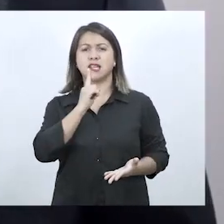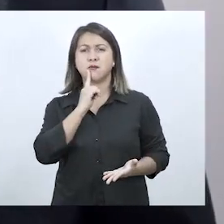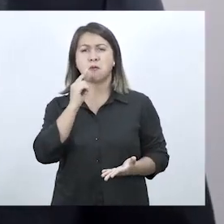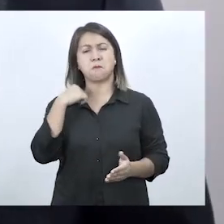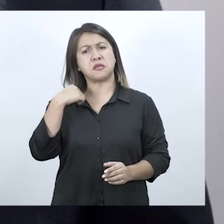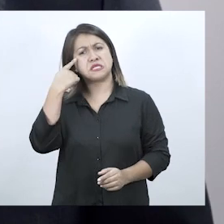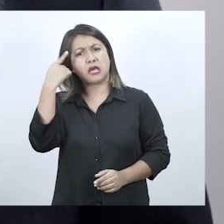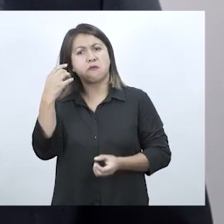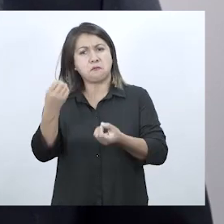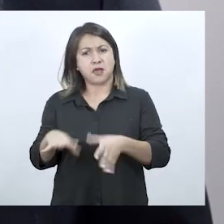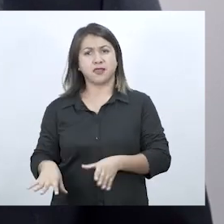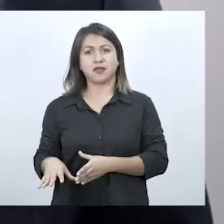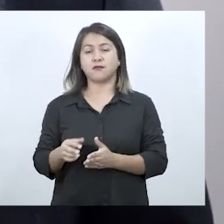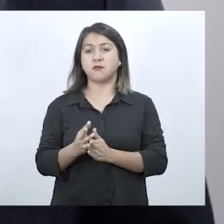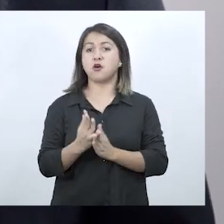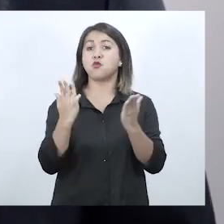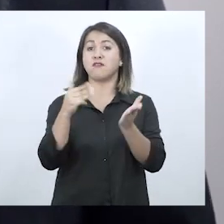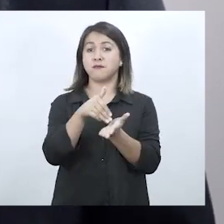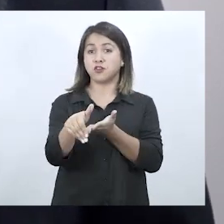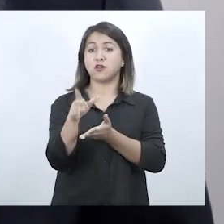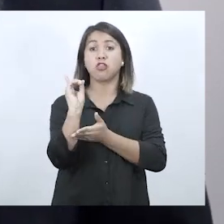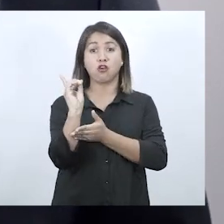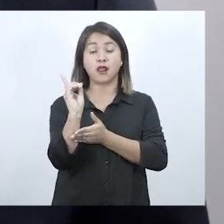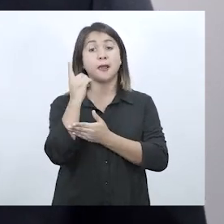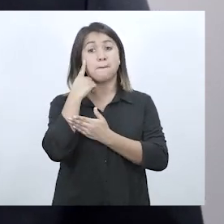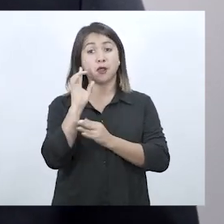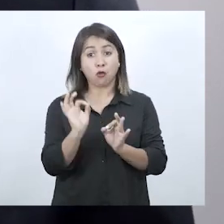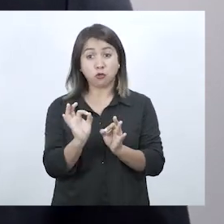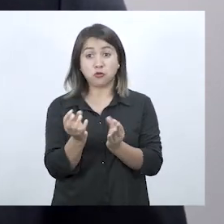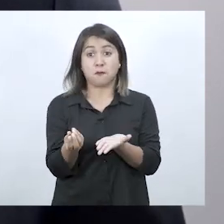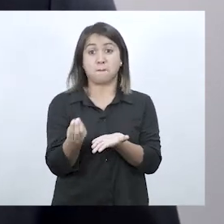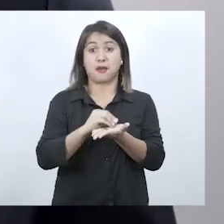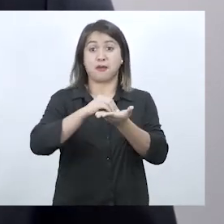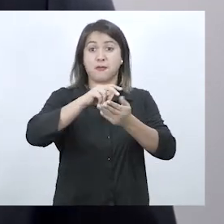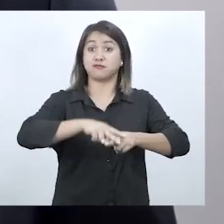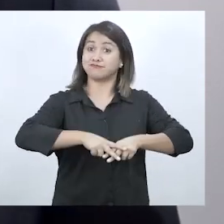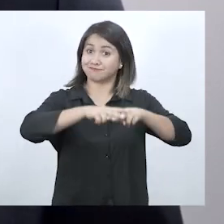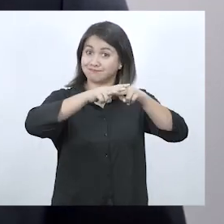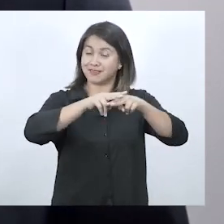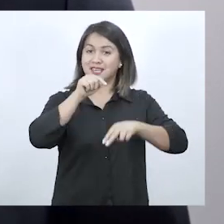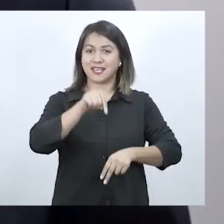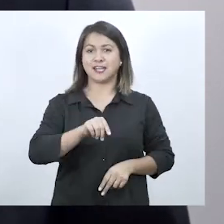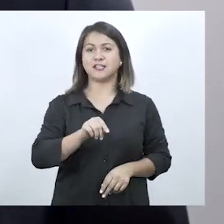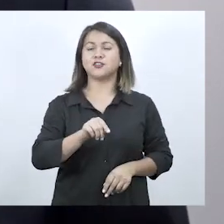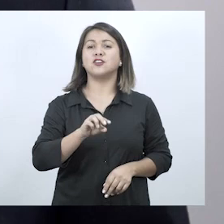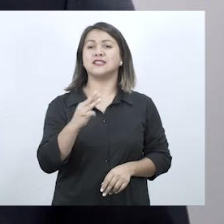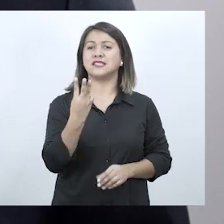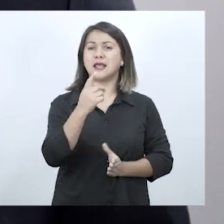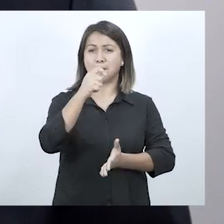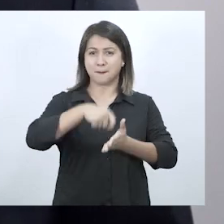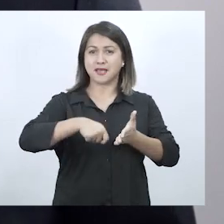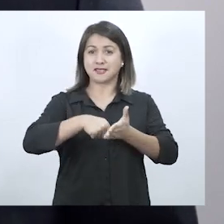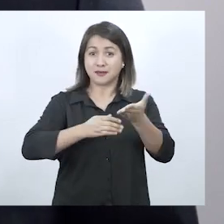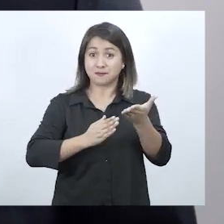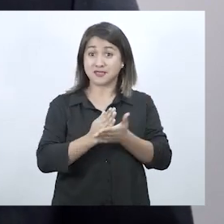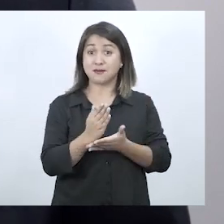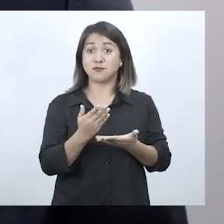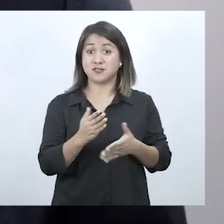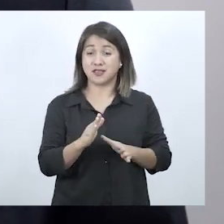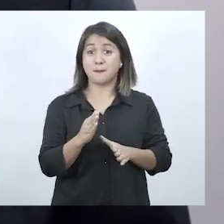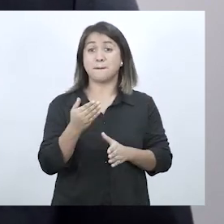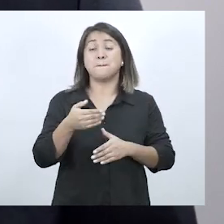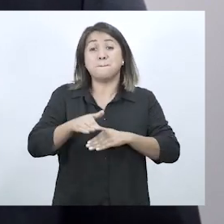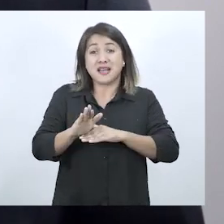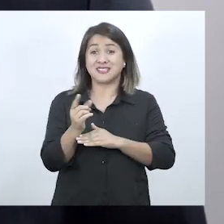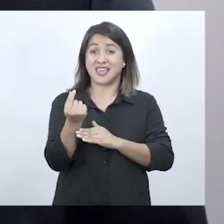hecho, teníamos proyectadas pérdidas por 9 millones de dólares, pero terminamos sumando. En estos primeros tres meses,